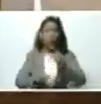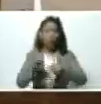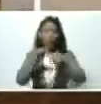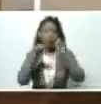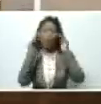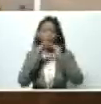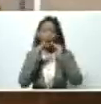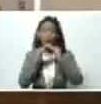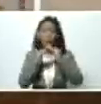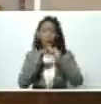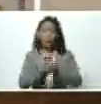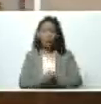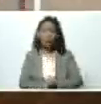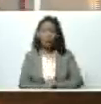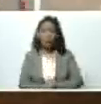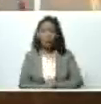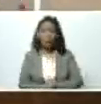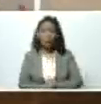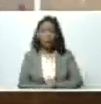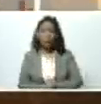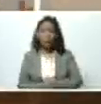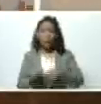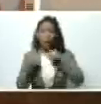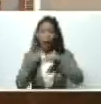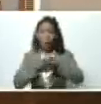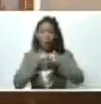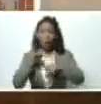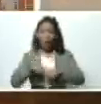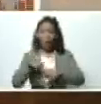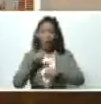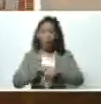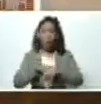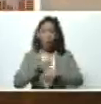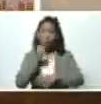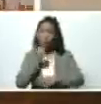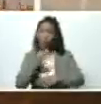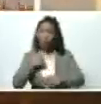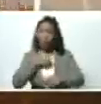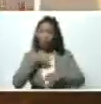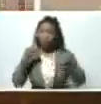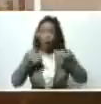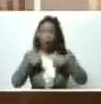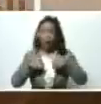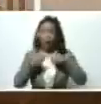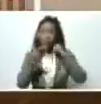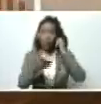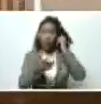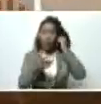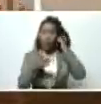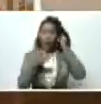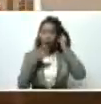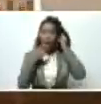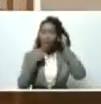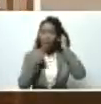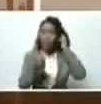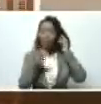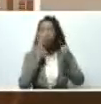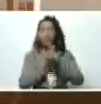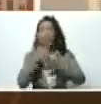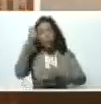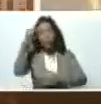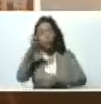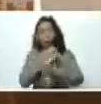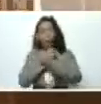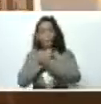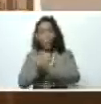aguas bajaron afortunadamente el peligro ha pasado en este momento y bueno y nos encontramos como usted nos lo orienta siempre con el pueblo con amor